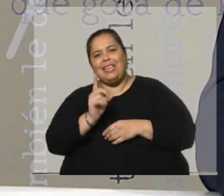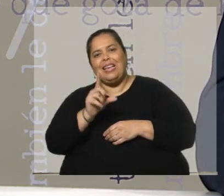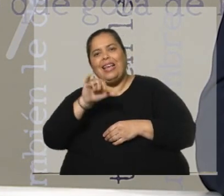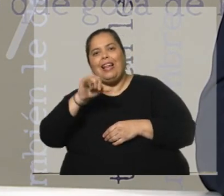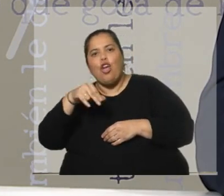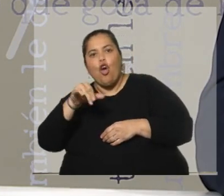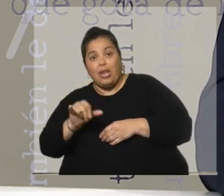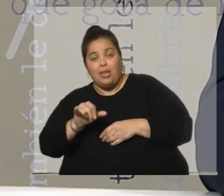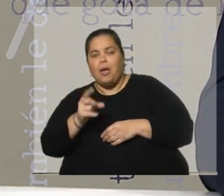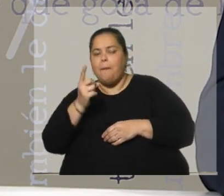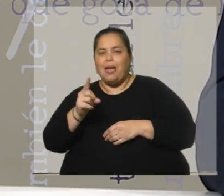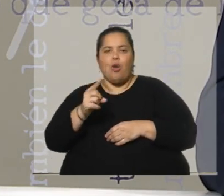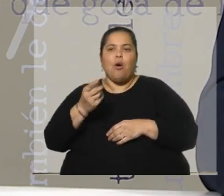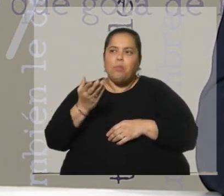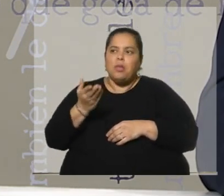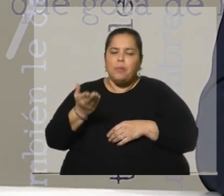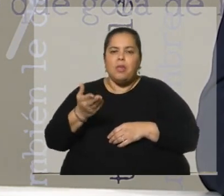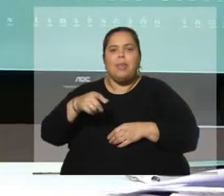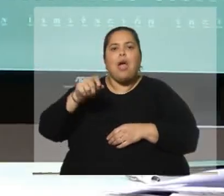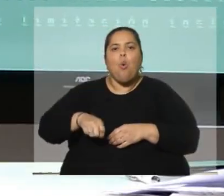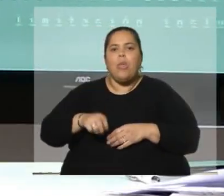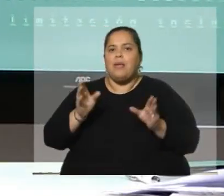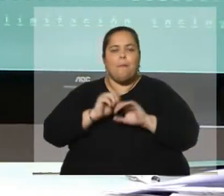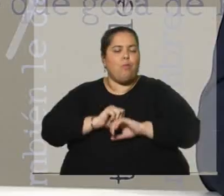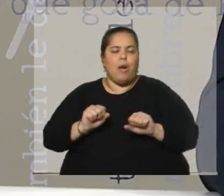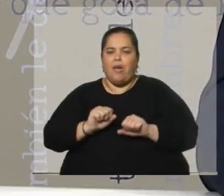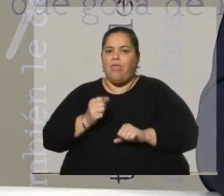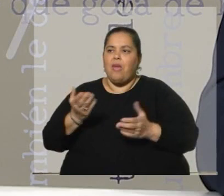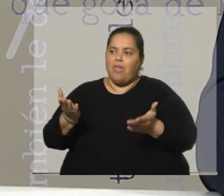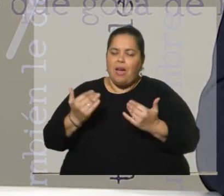a él, desde hace mucho que lo está reclamando. Y el policial. Y este,